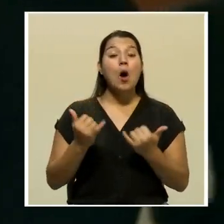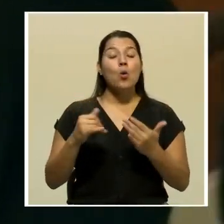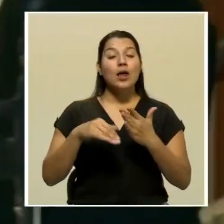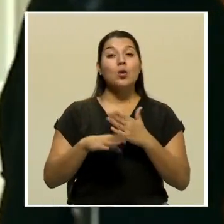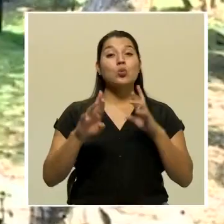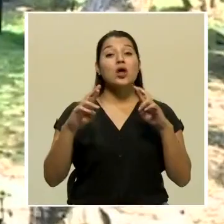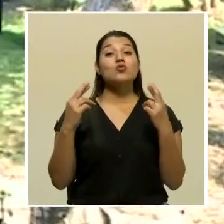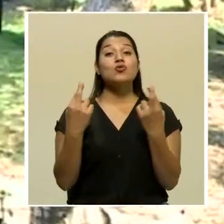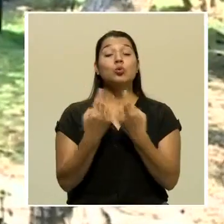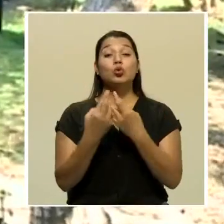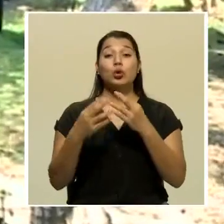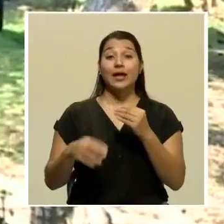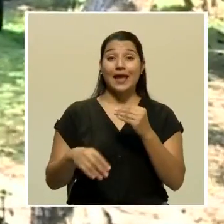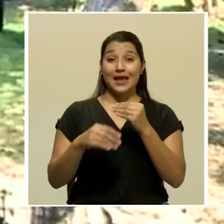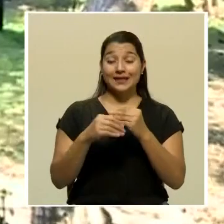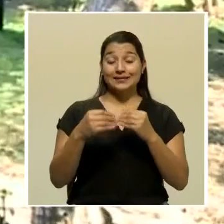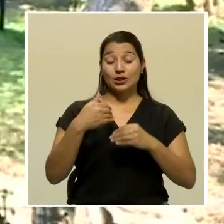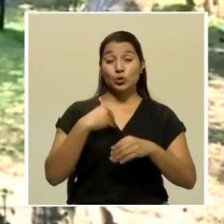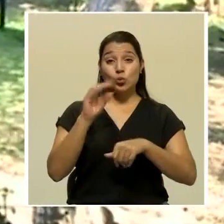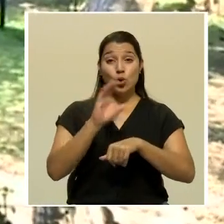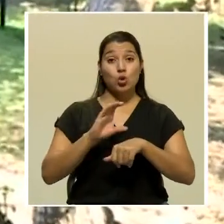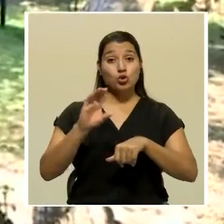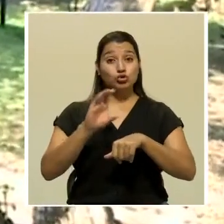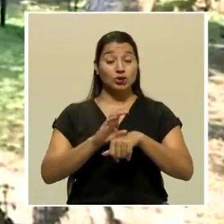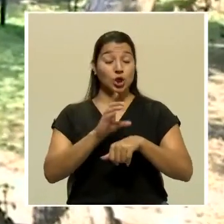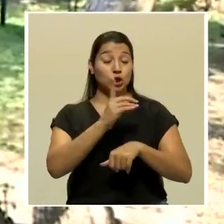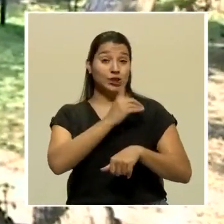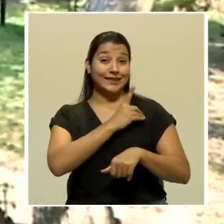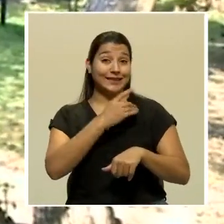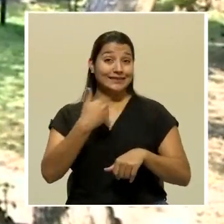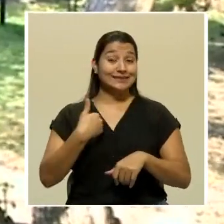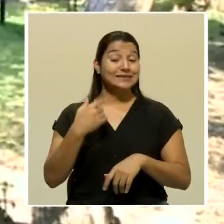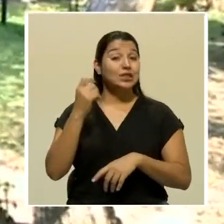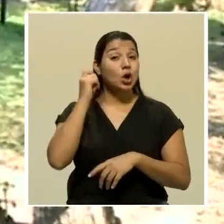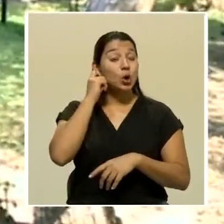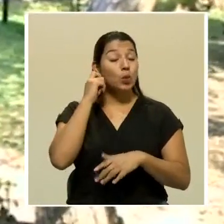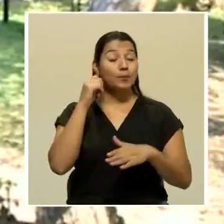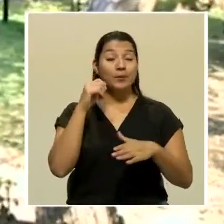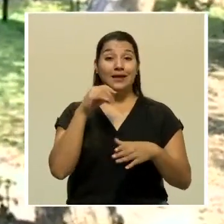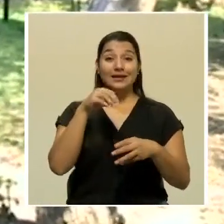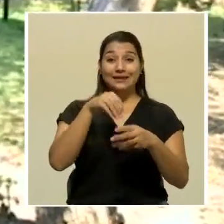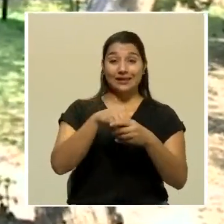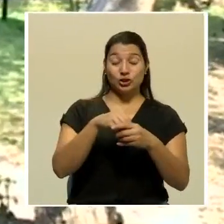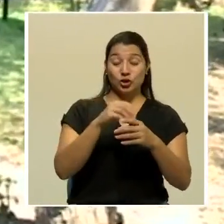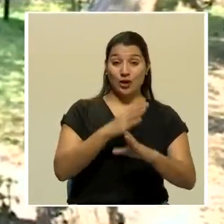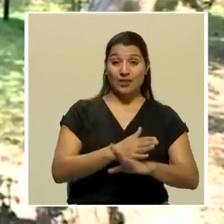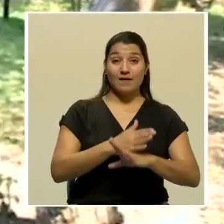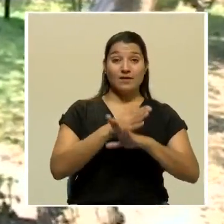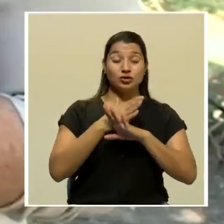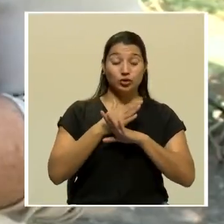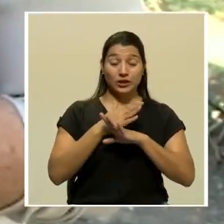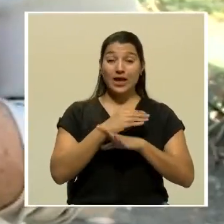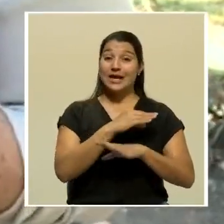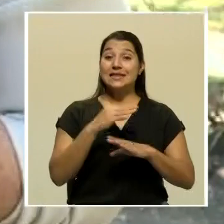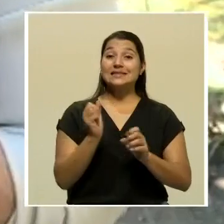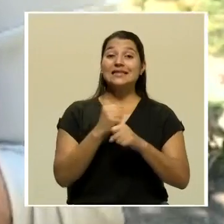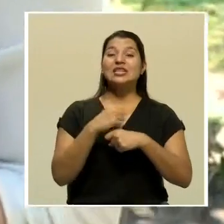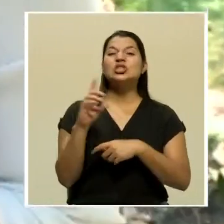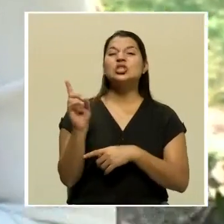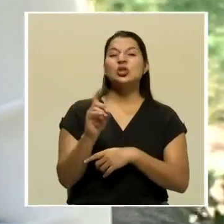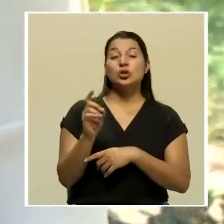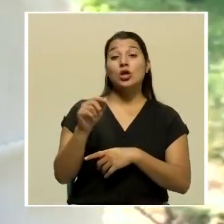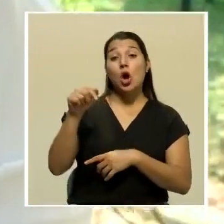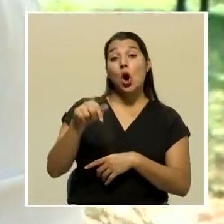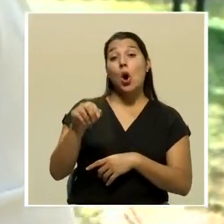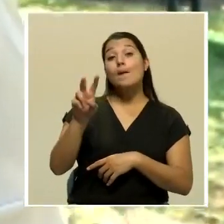extraordinaria del Consejo de Directores y Directoras del Ente Defensor y se llevó a cabo este